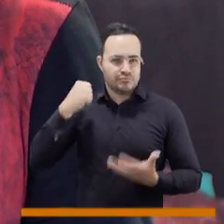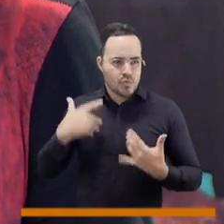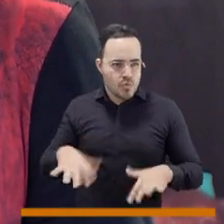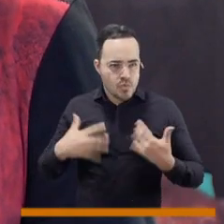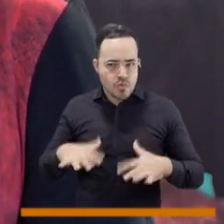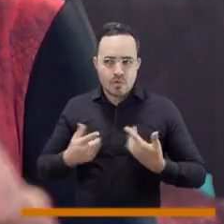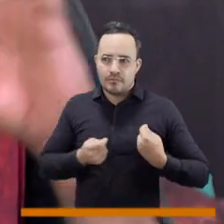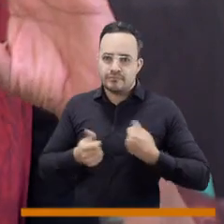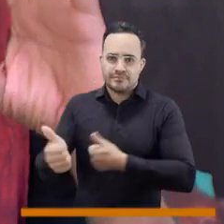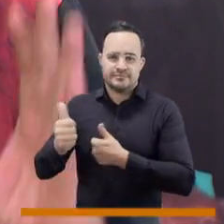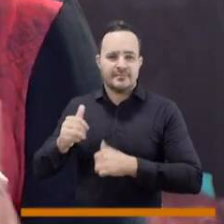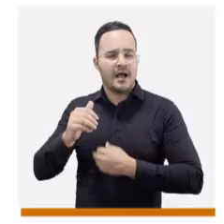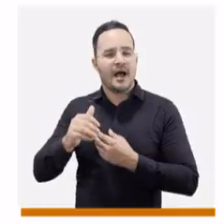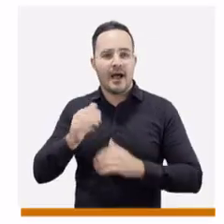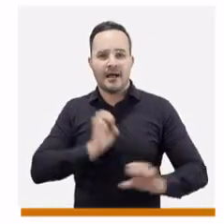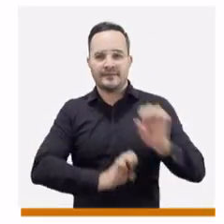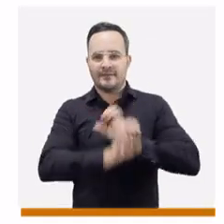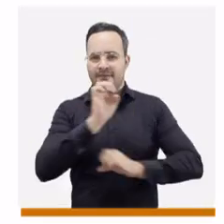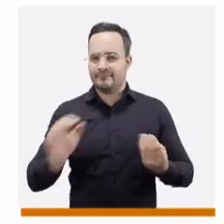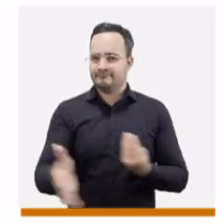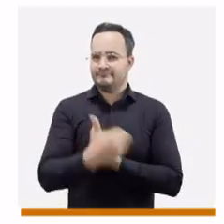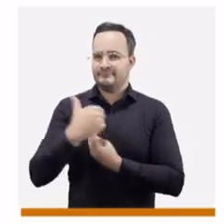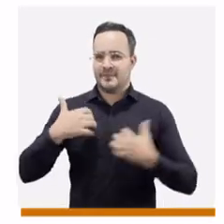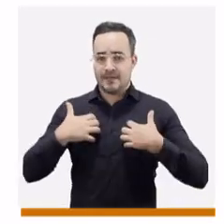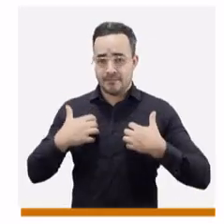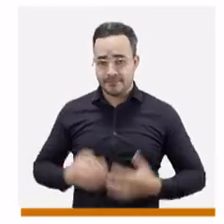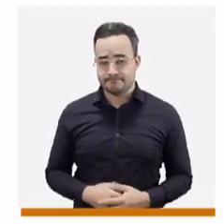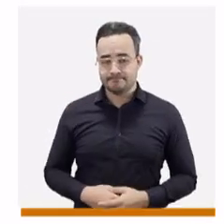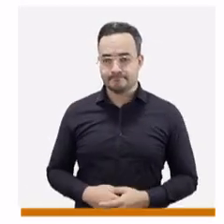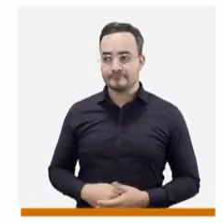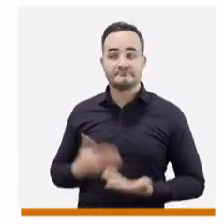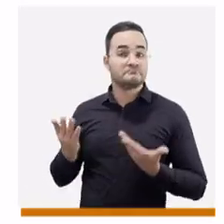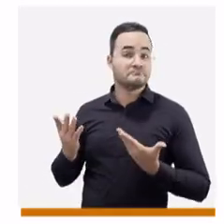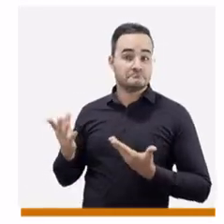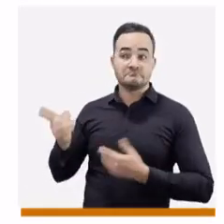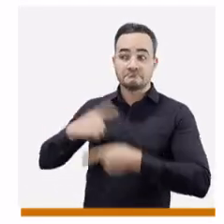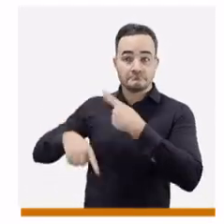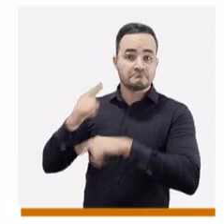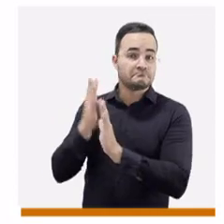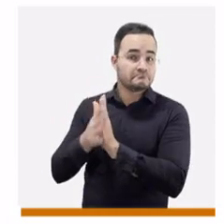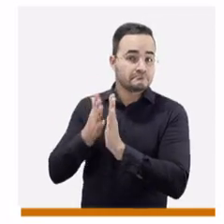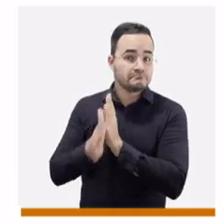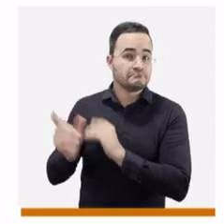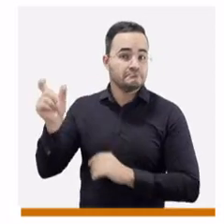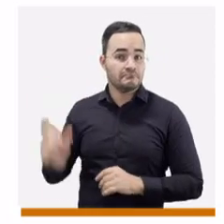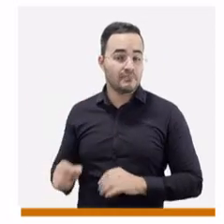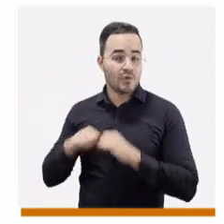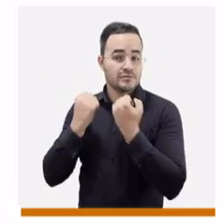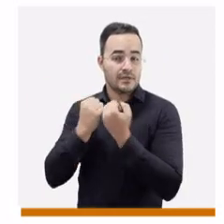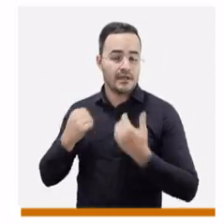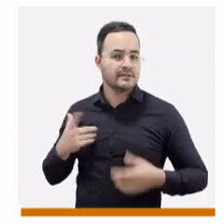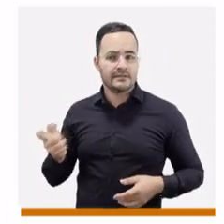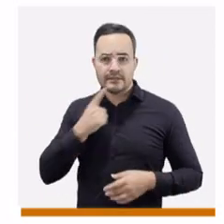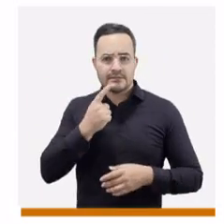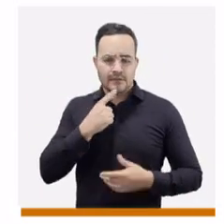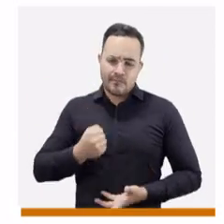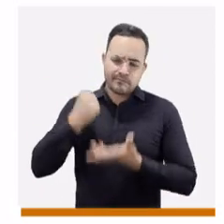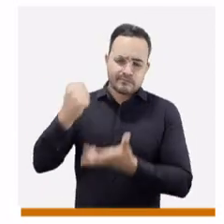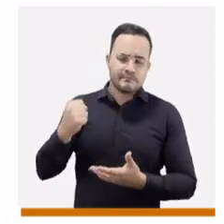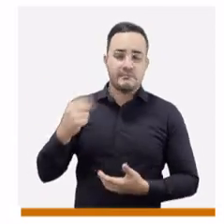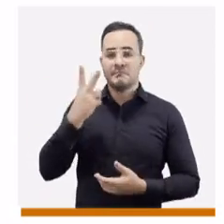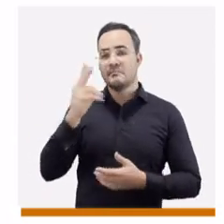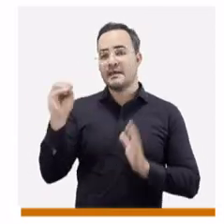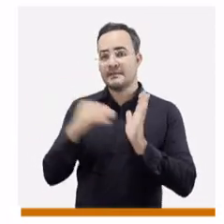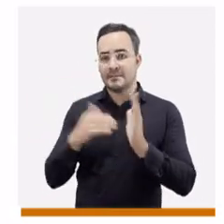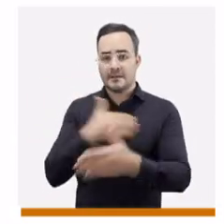protección animal de los últimos años. Los recursos, sostiene el corporado, están por el orden de